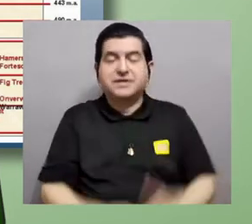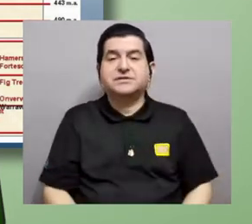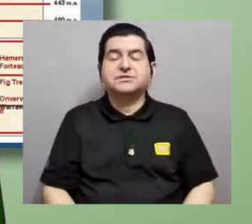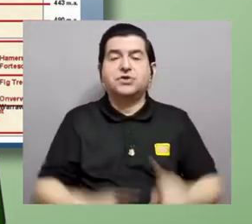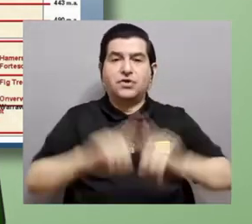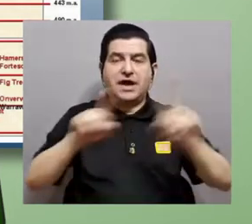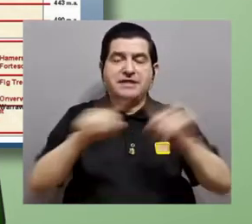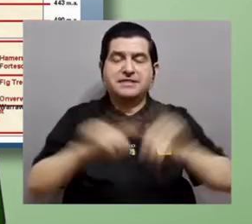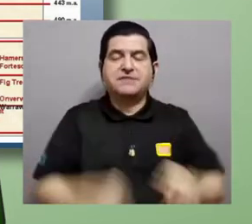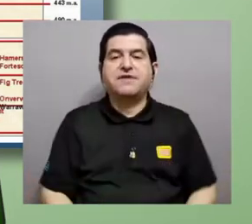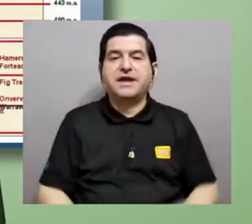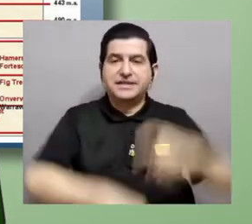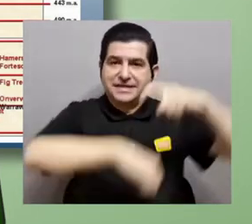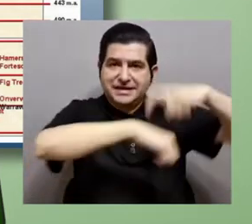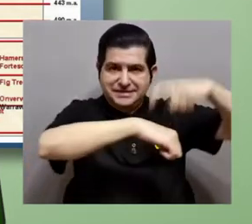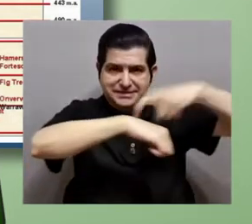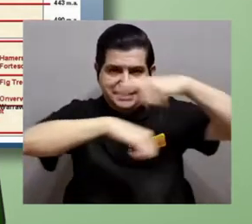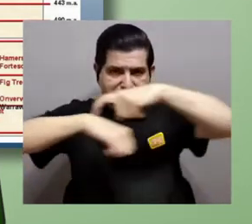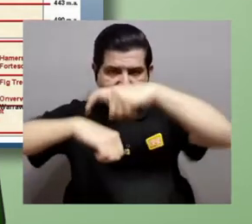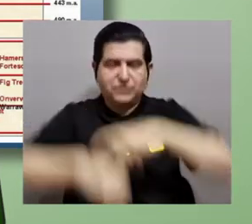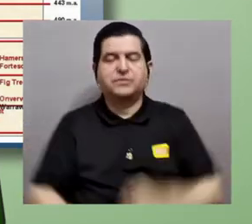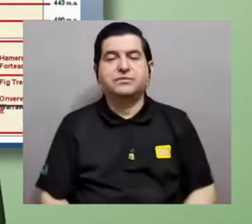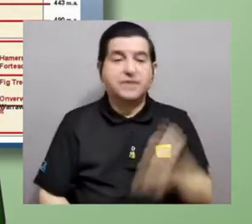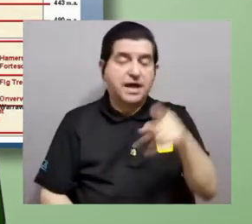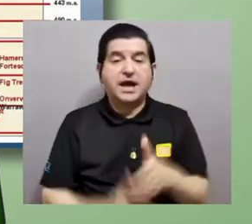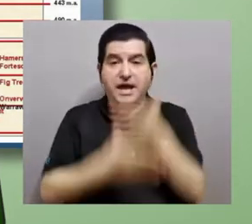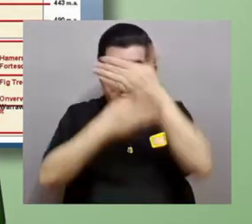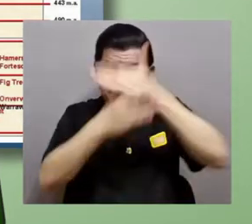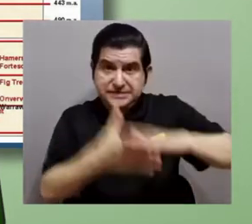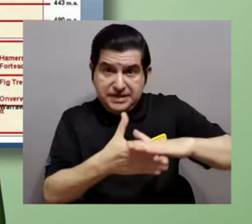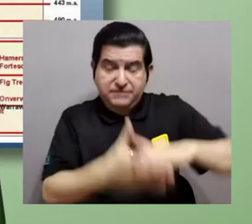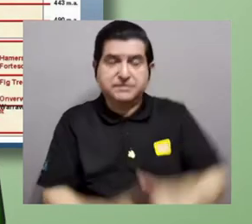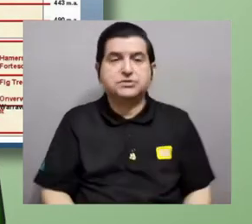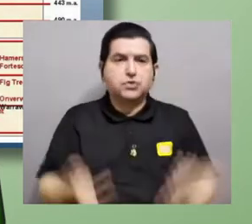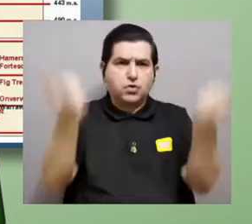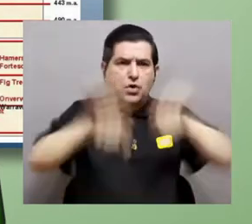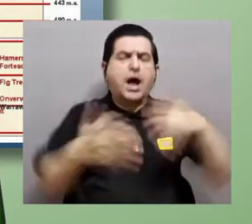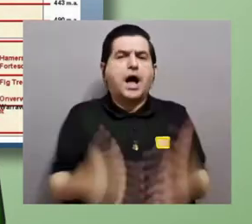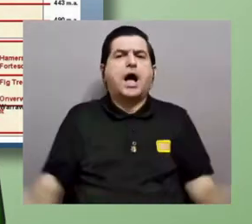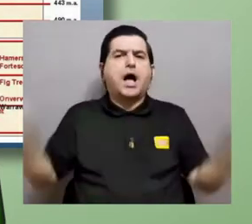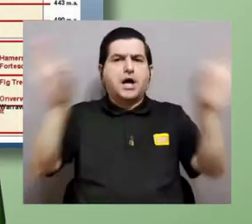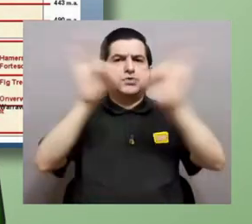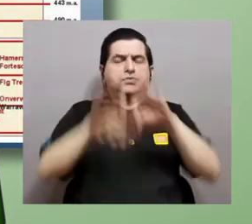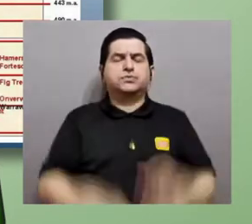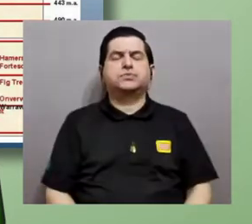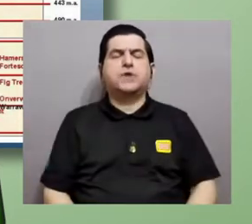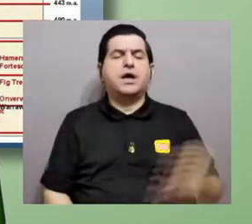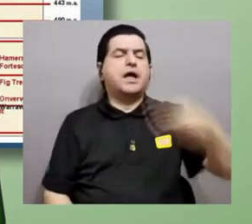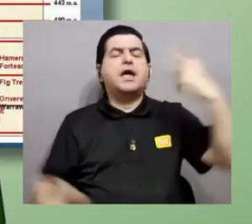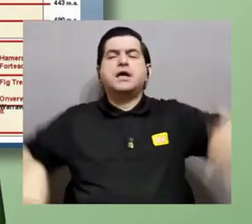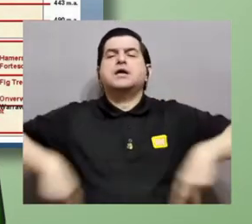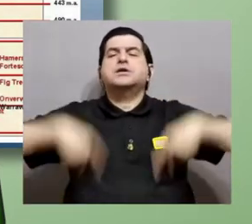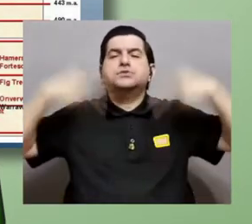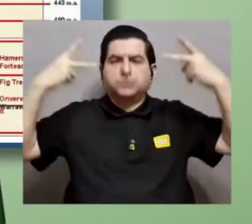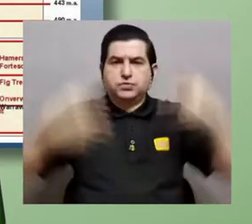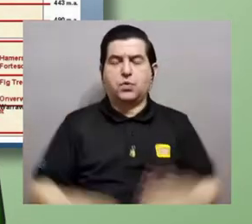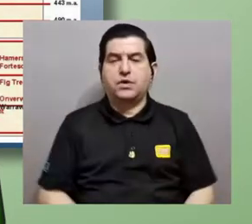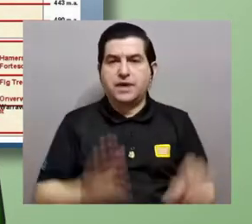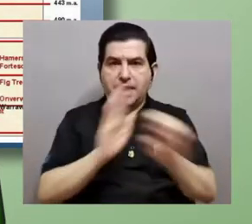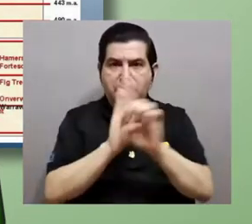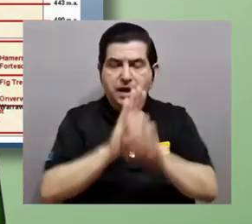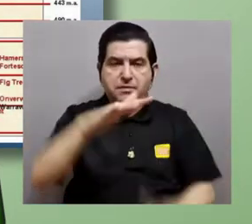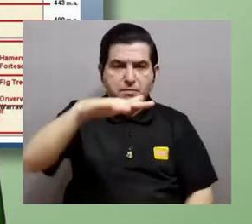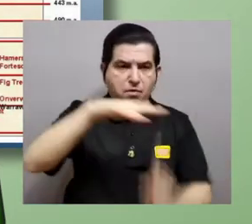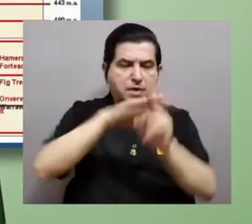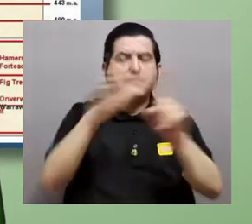en eones, eras, periodos y épocas y esas divisiones se deben a eventos muy importantes en la historia de la vida. Eventos